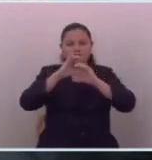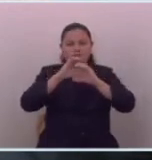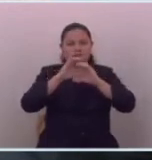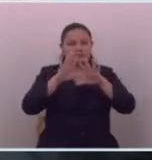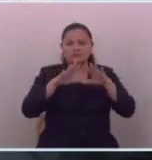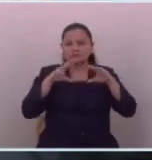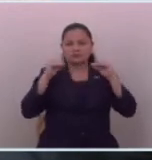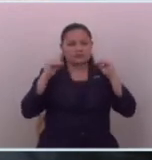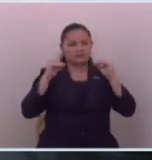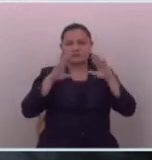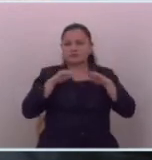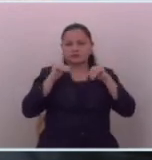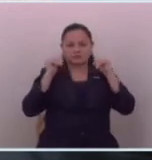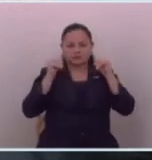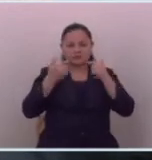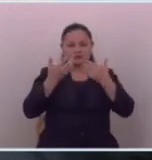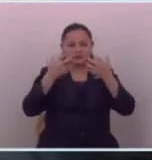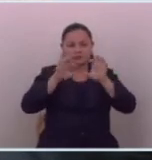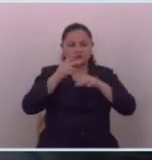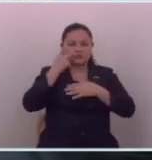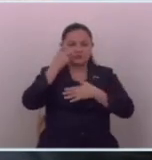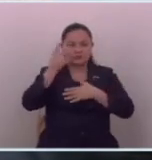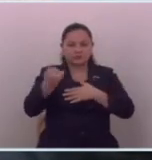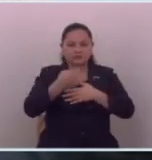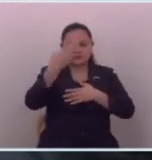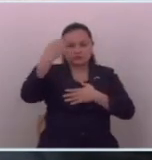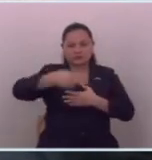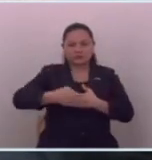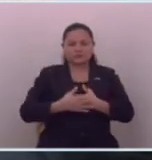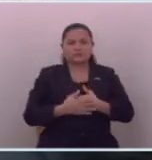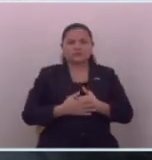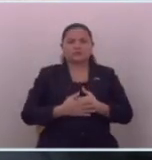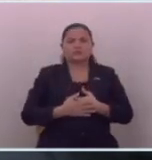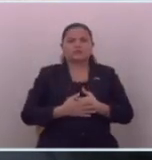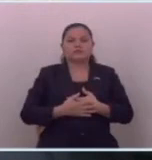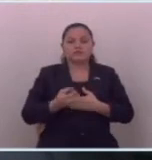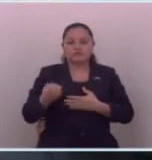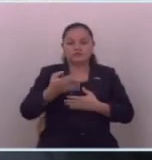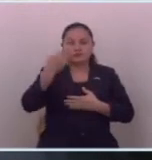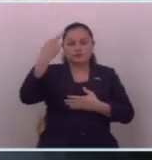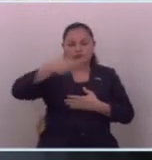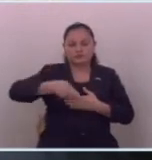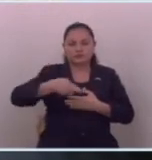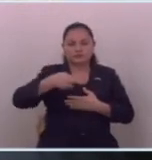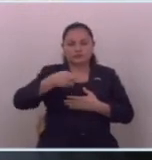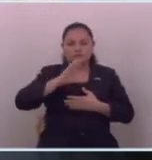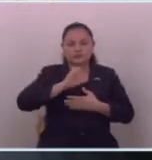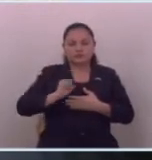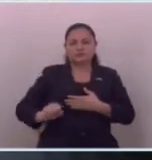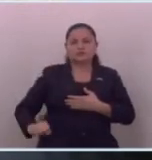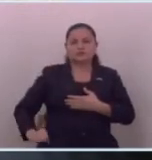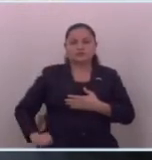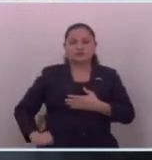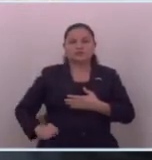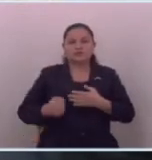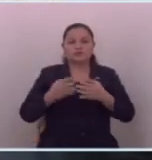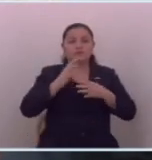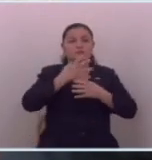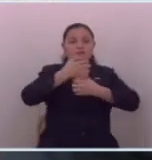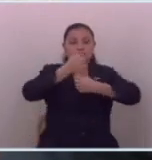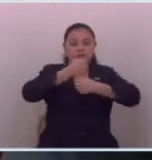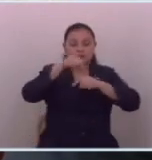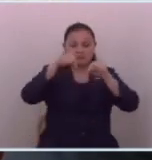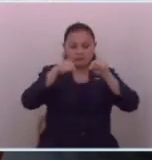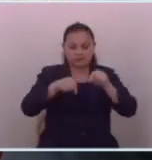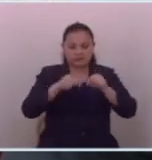nieguen y no quieran ver la nueva realidad y la nueva realidad es que El Salvador es mucho más seguro